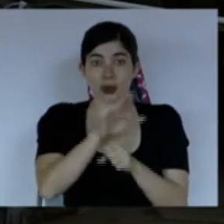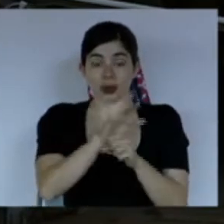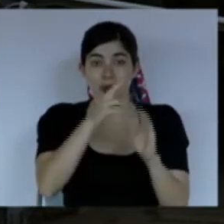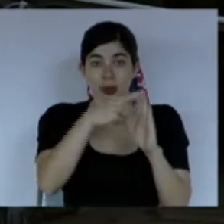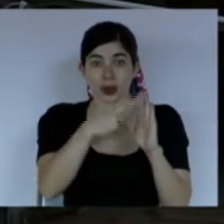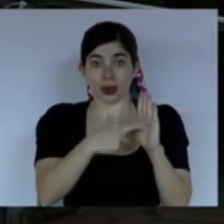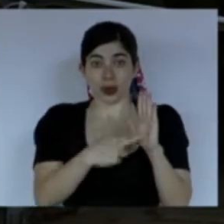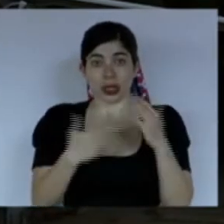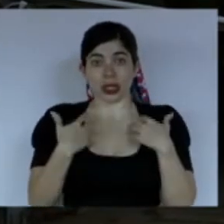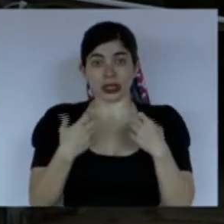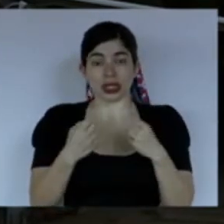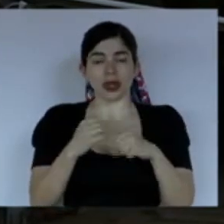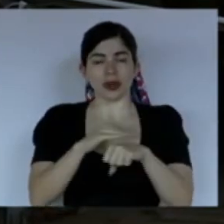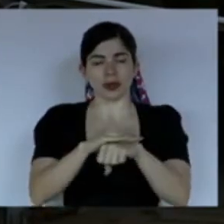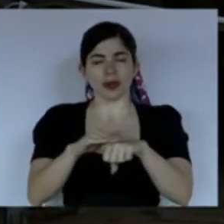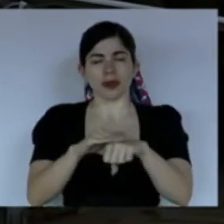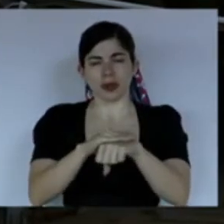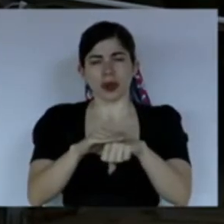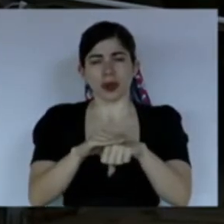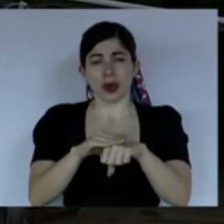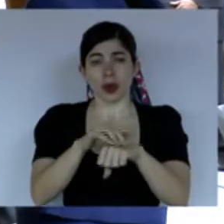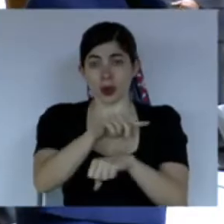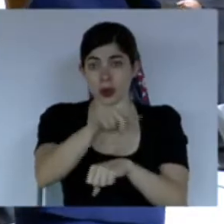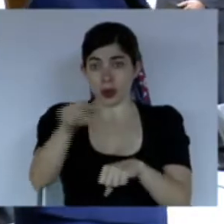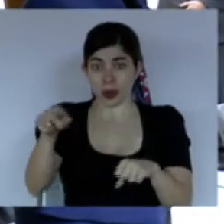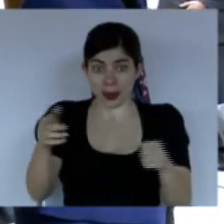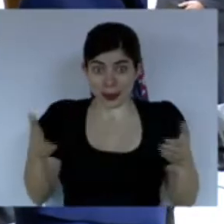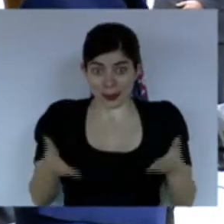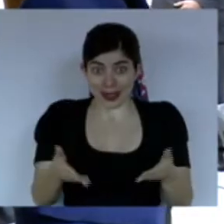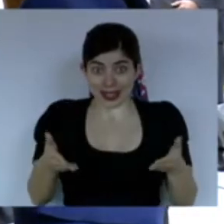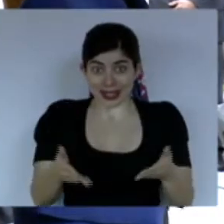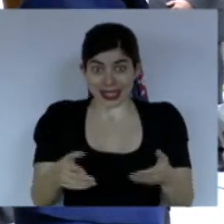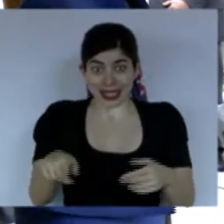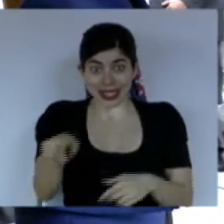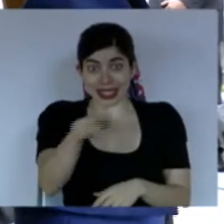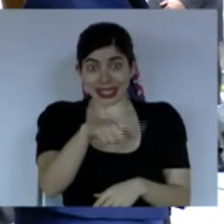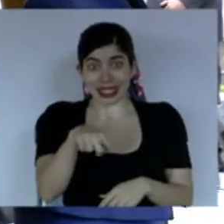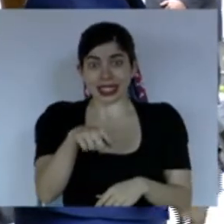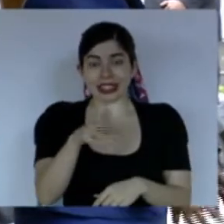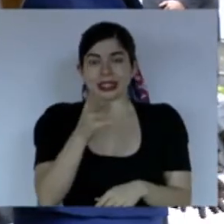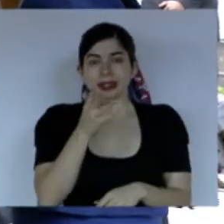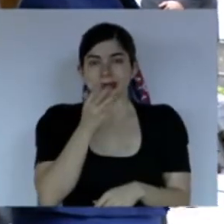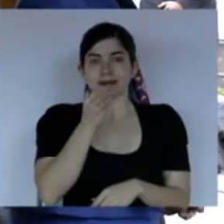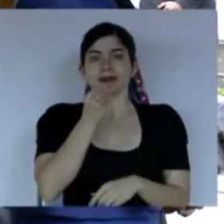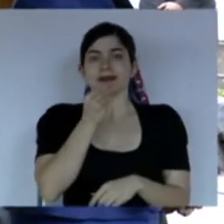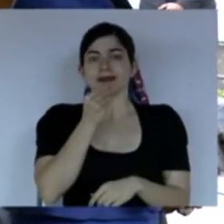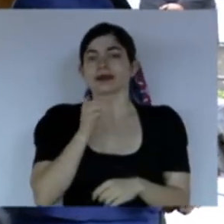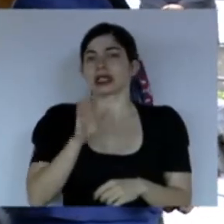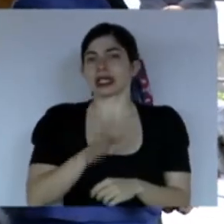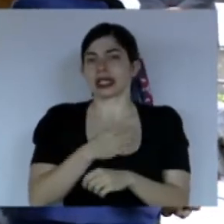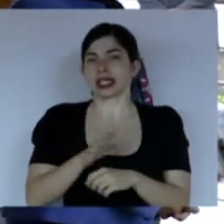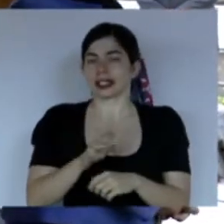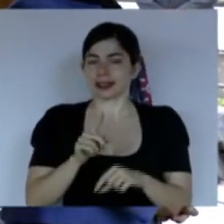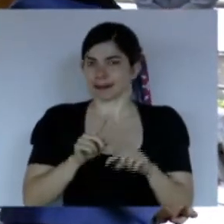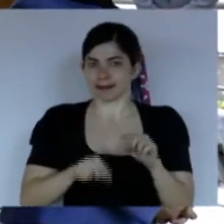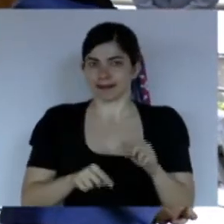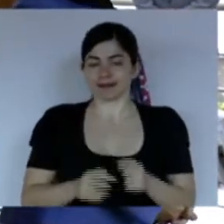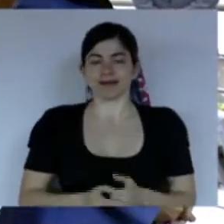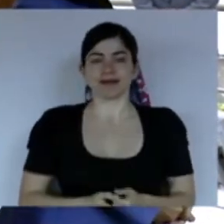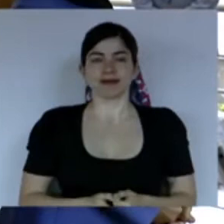sanitarias Les solicito por favor a quienes nos acompañan de forma presencial Abstenerse de entonar nuestro himno nacional